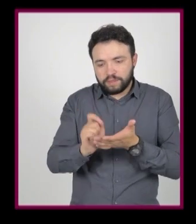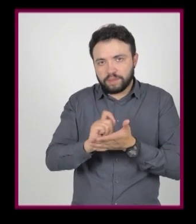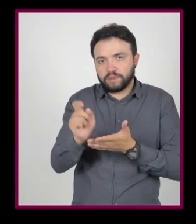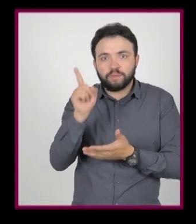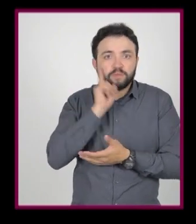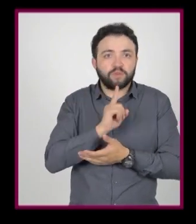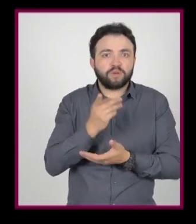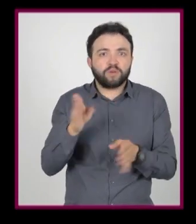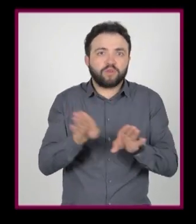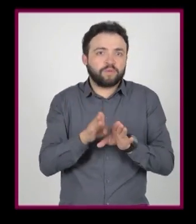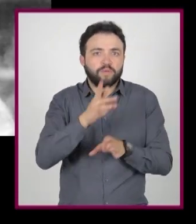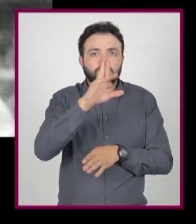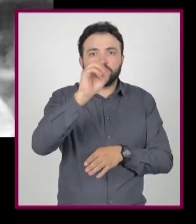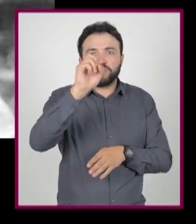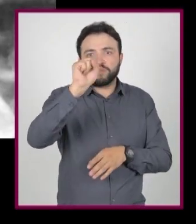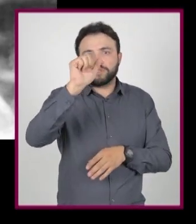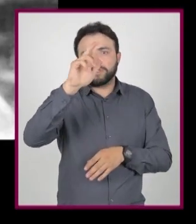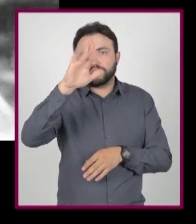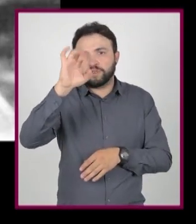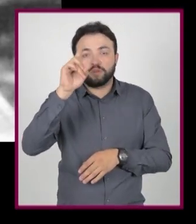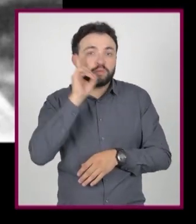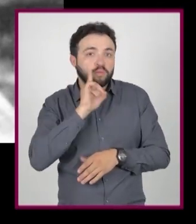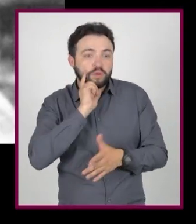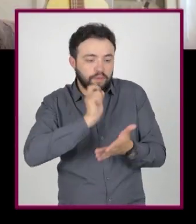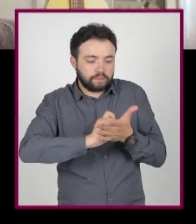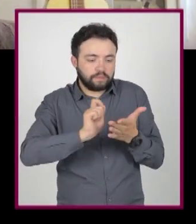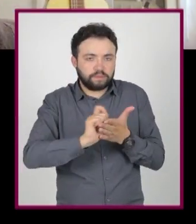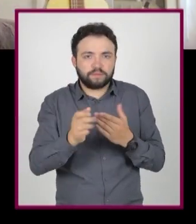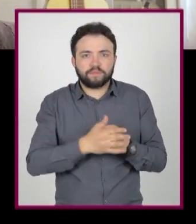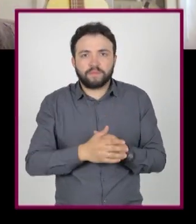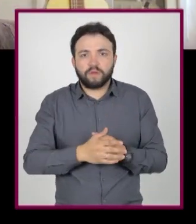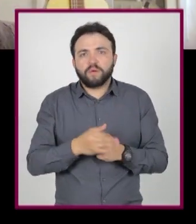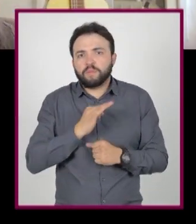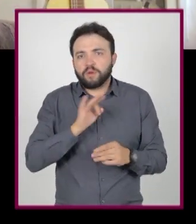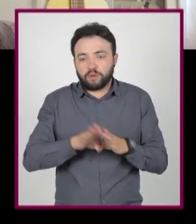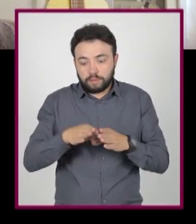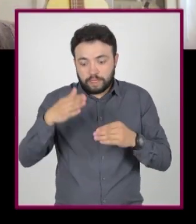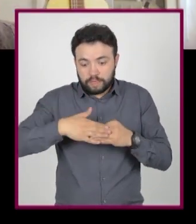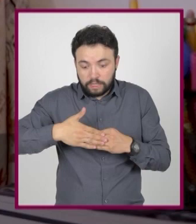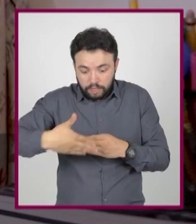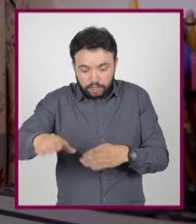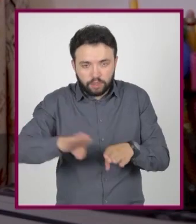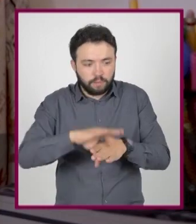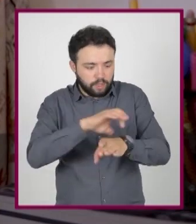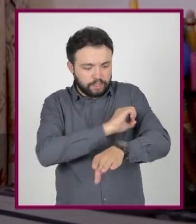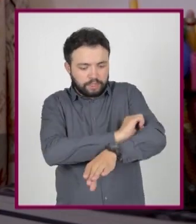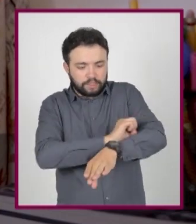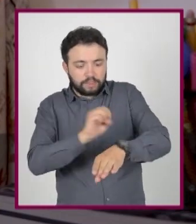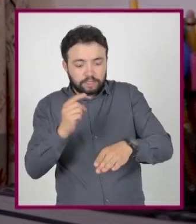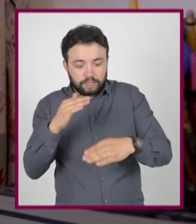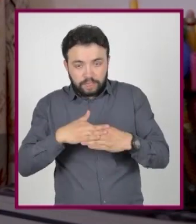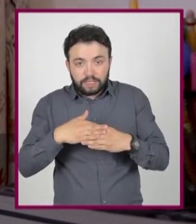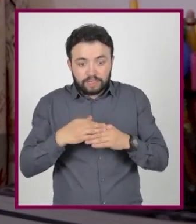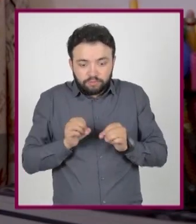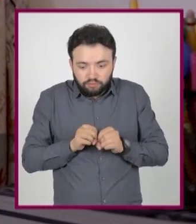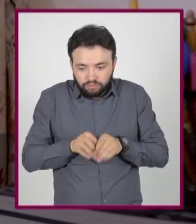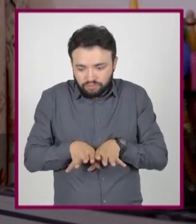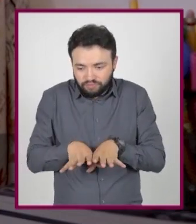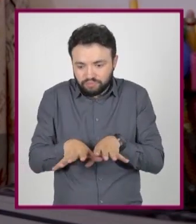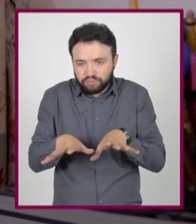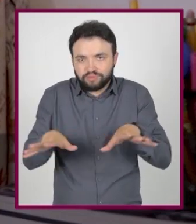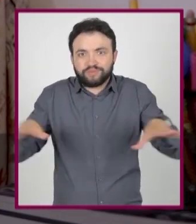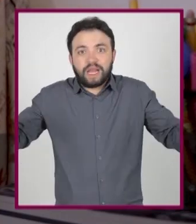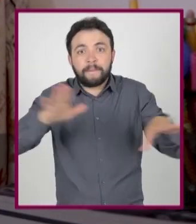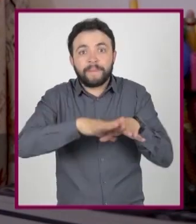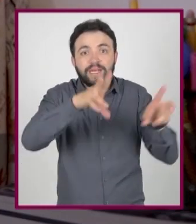Juanma, como Rosario Castellanos o Elena Garro. Si partimos de un elemento sencillo, podemos anclar algo que nos resulta nuevo y derivar